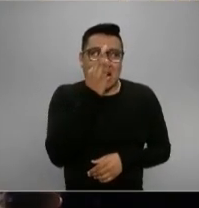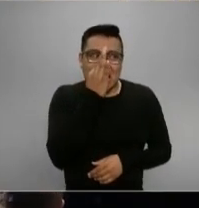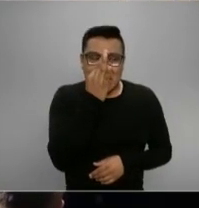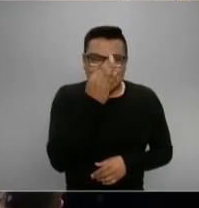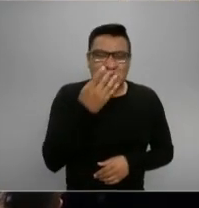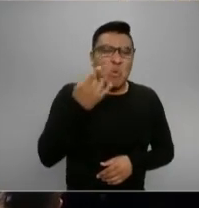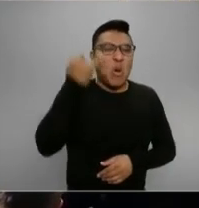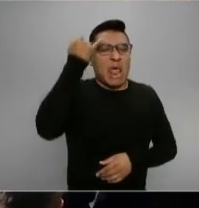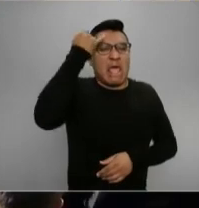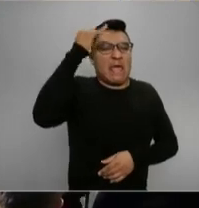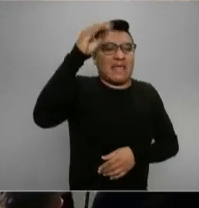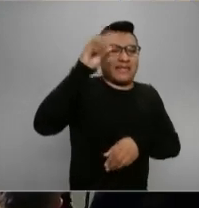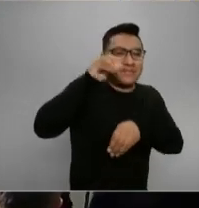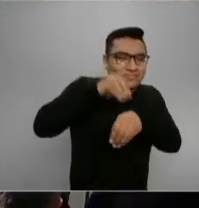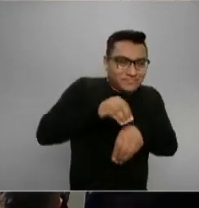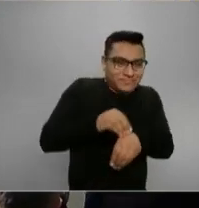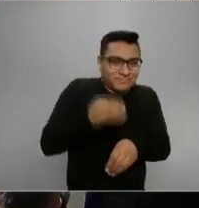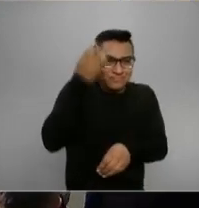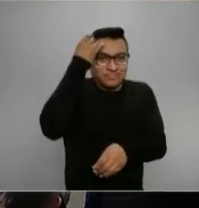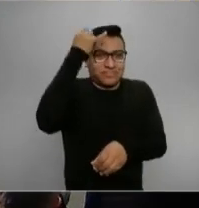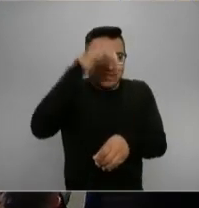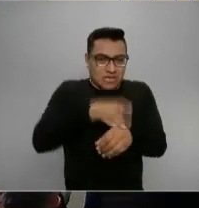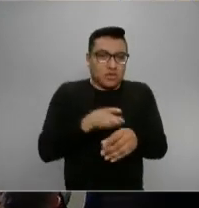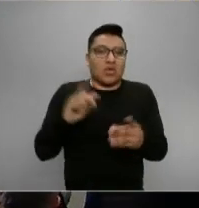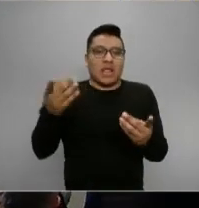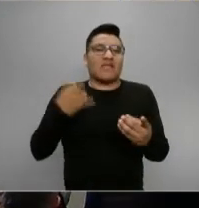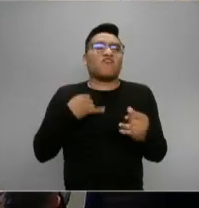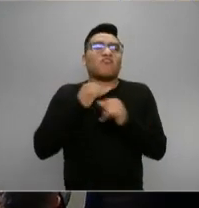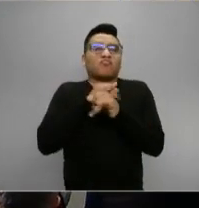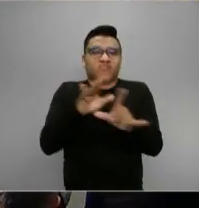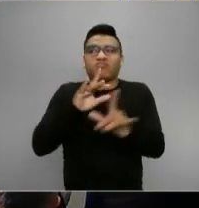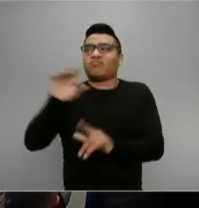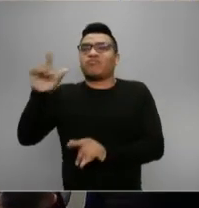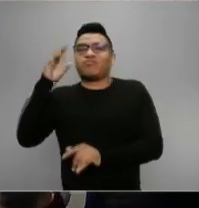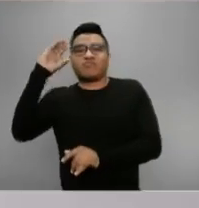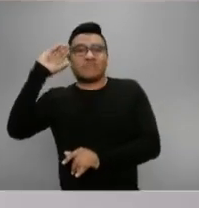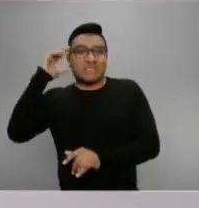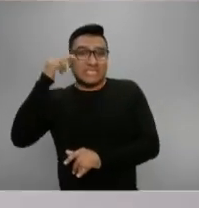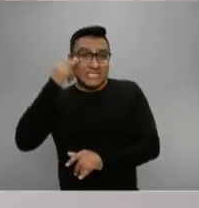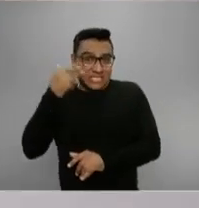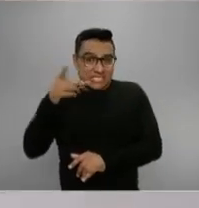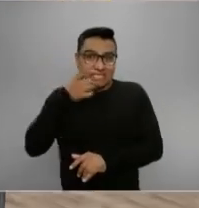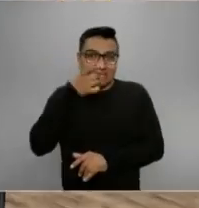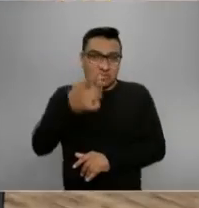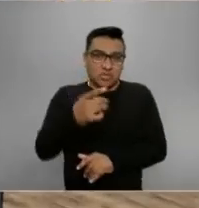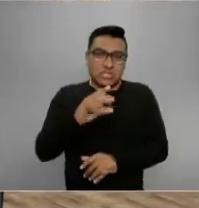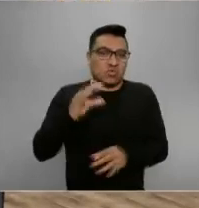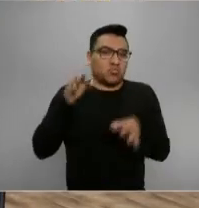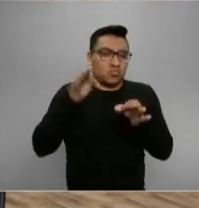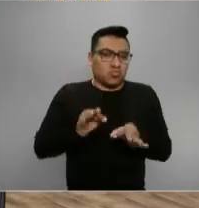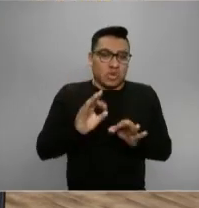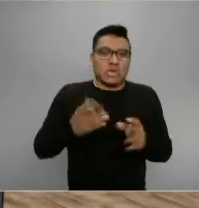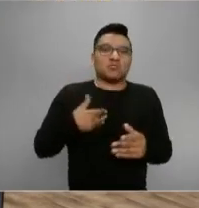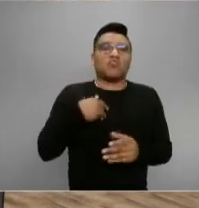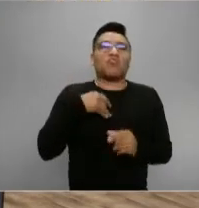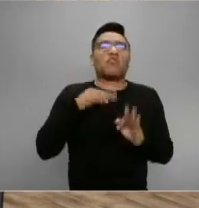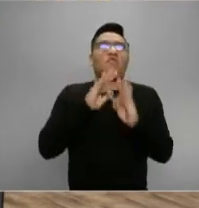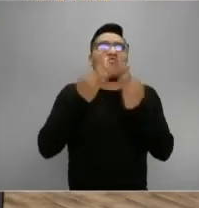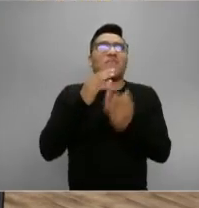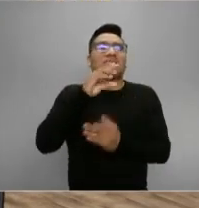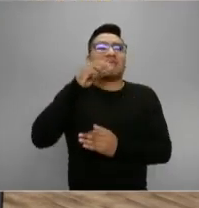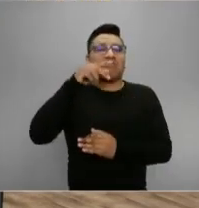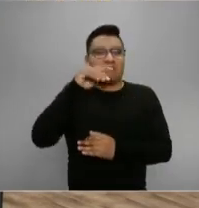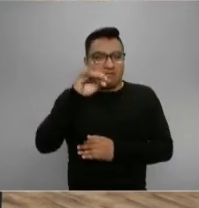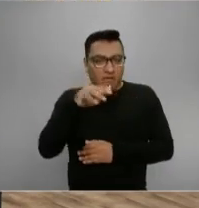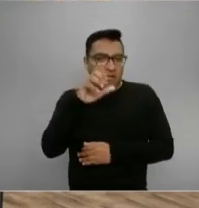los datos que tenemos de China son los datos que tiene China, no es de un factor sentinela nada, ni un factor de 40 o de